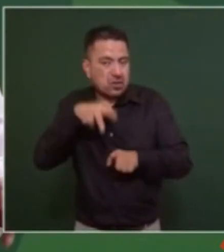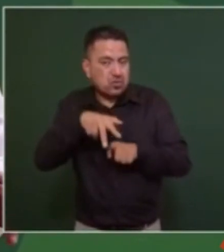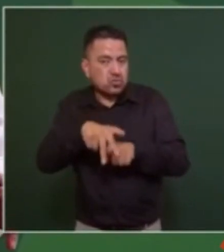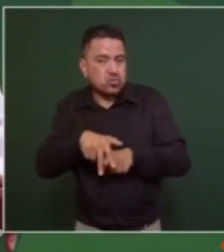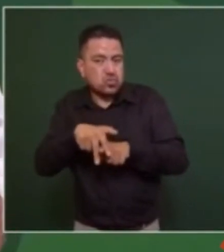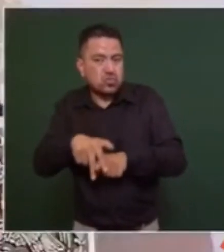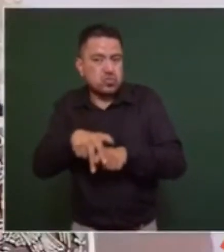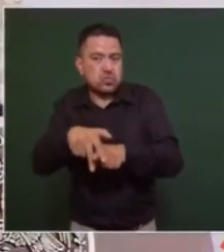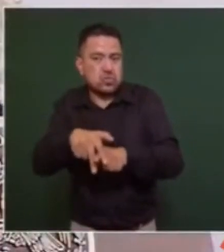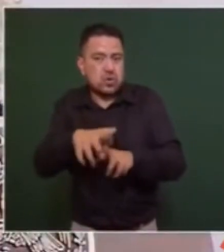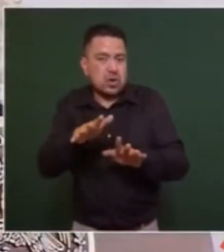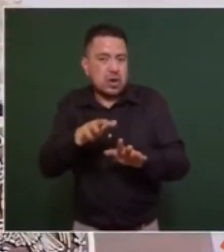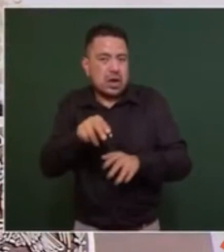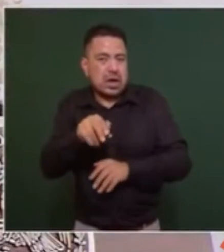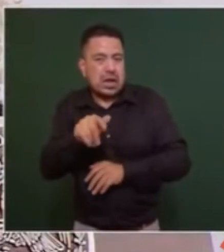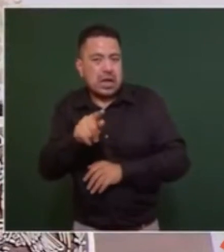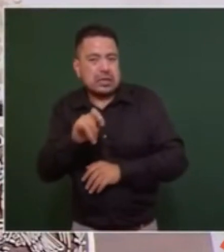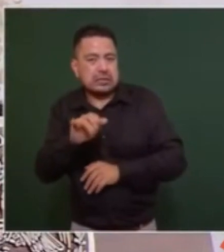tipo NASCAR,